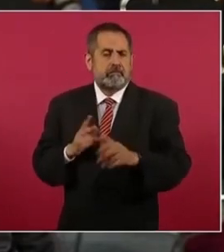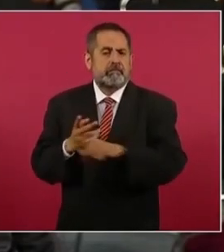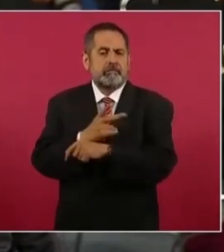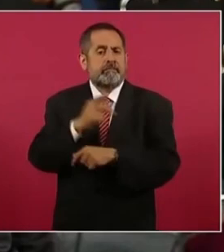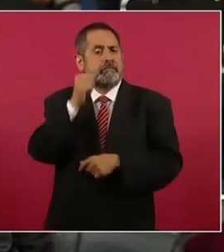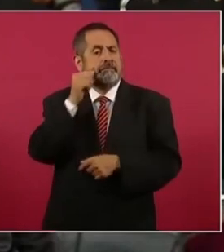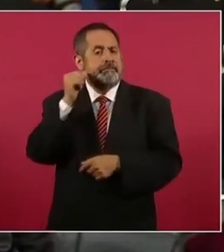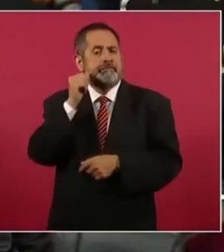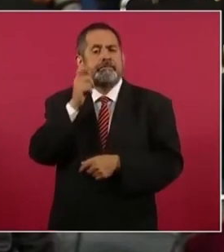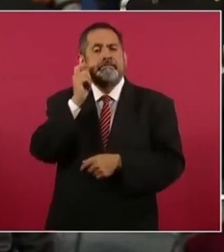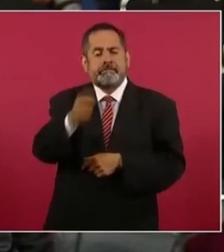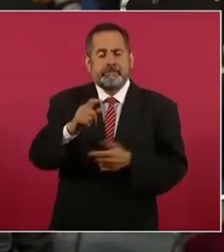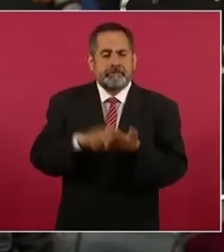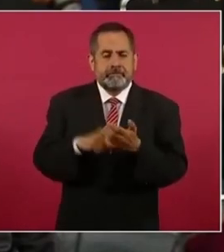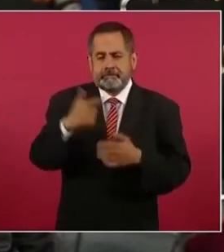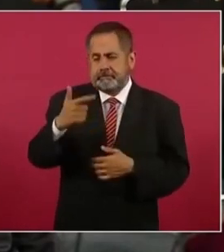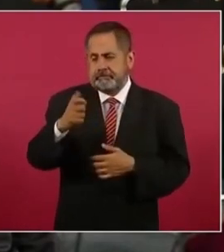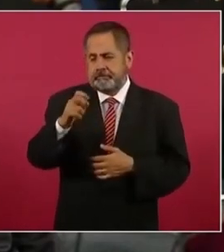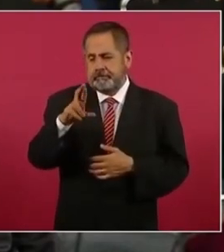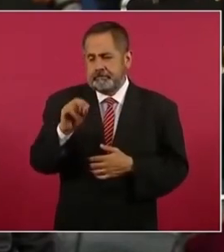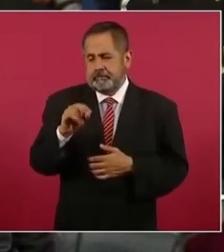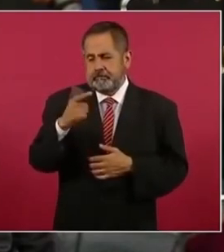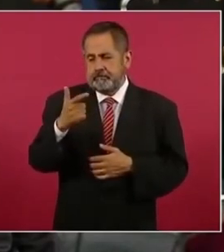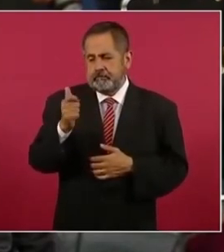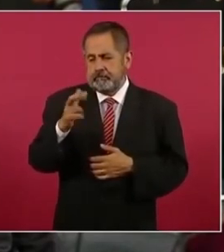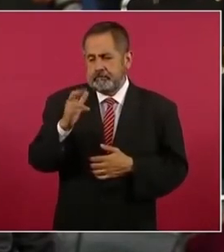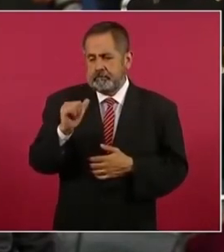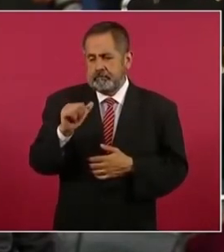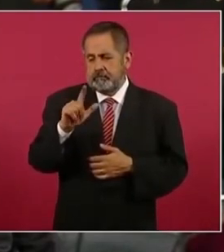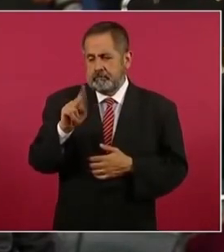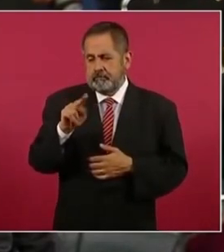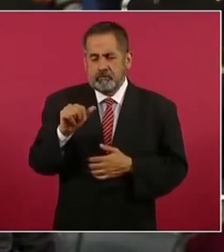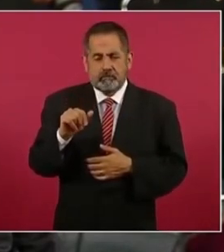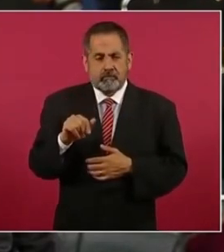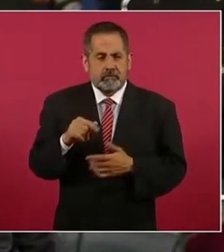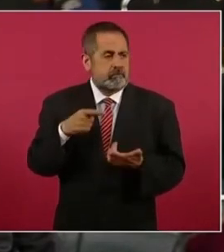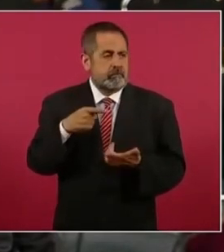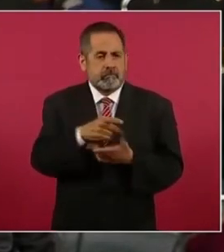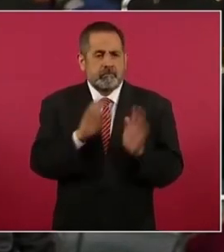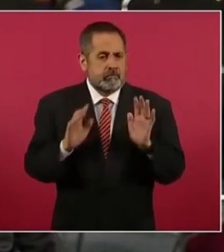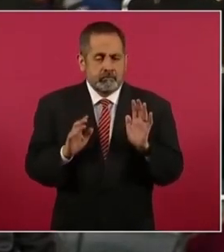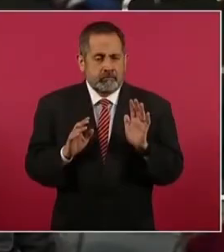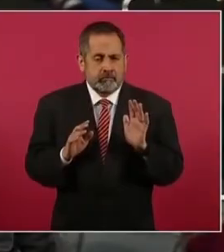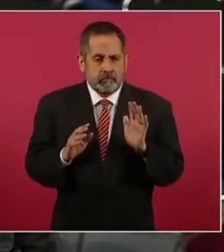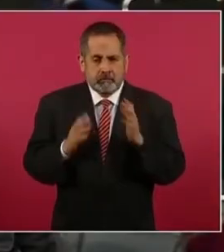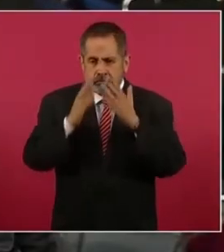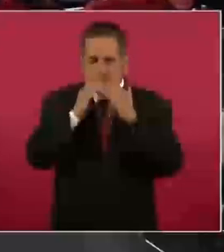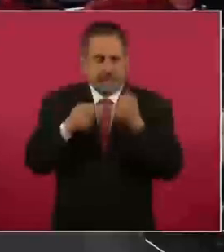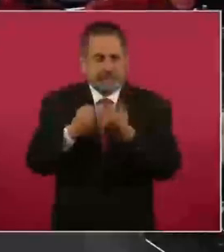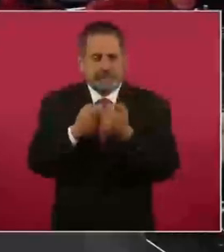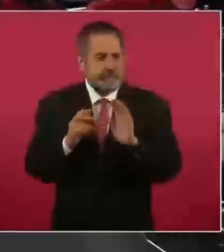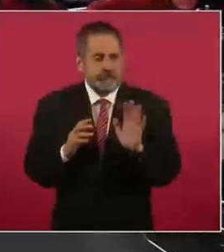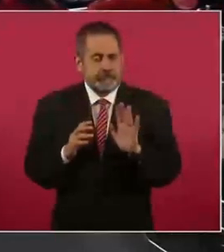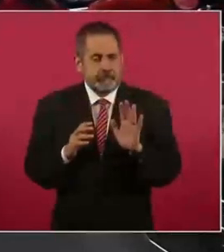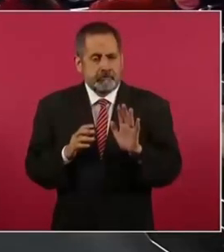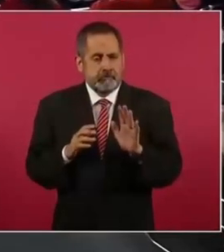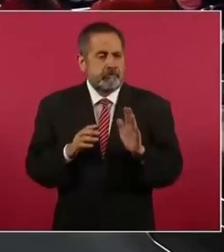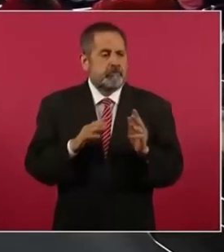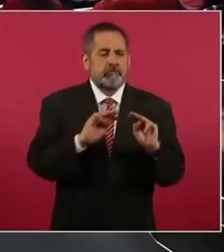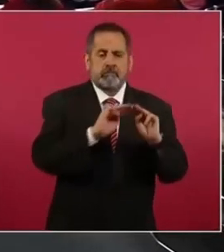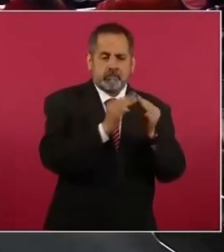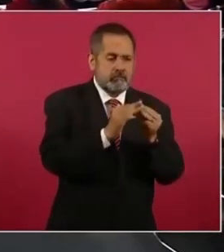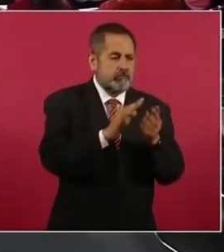planteaba sobre el caso de Genaro García Luna, que no existía un límite, que no existía una frontera entre la delincuencia